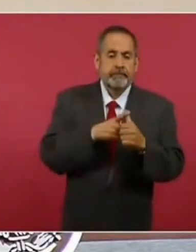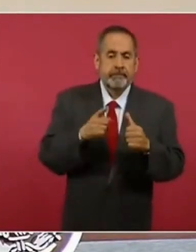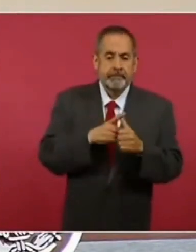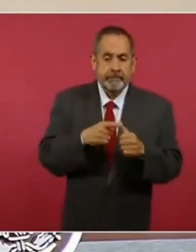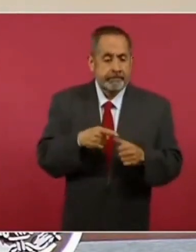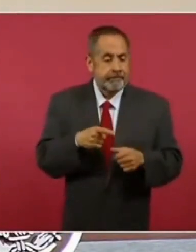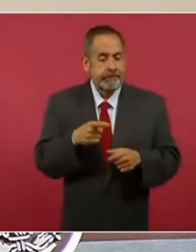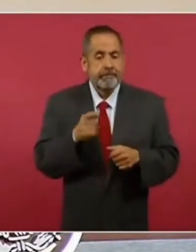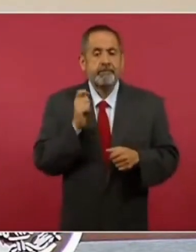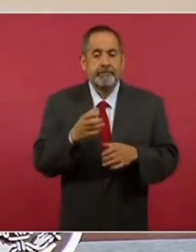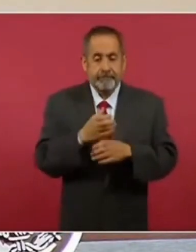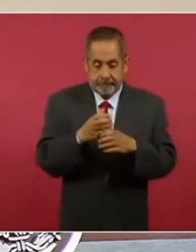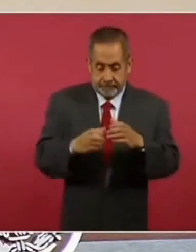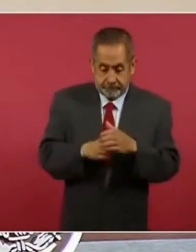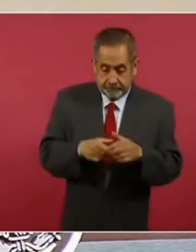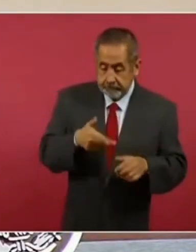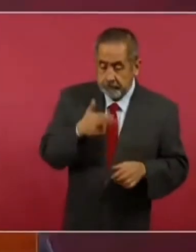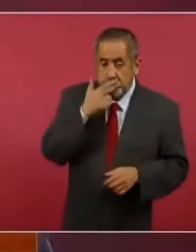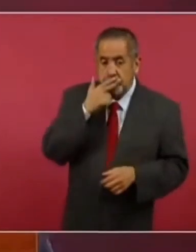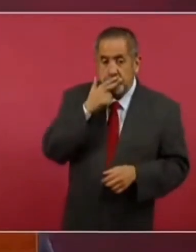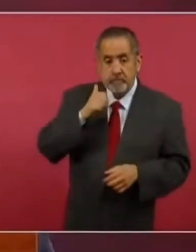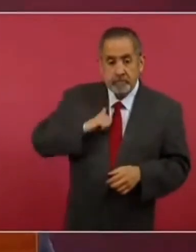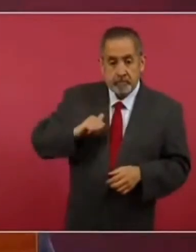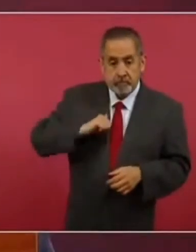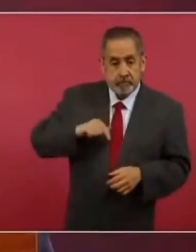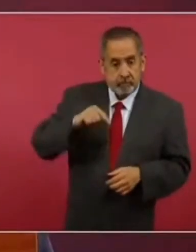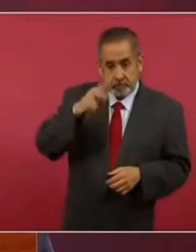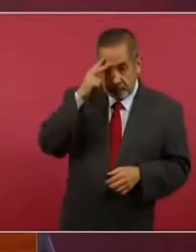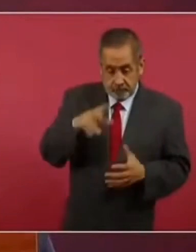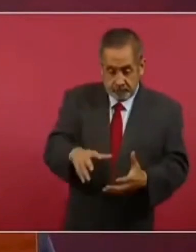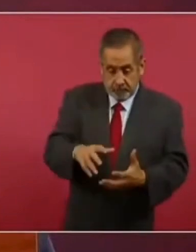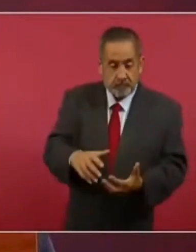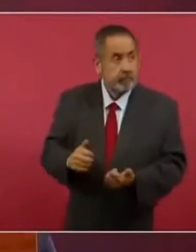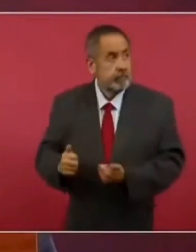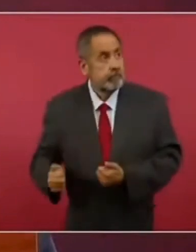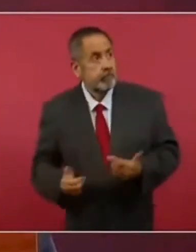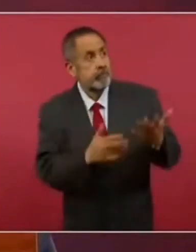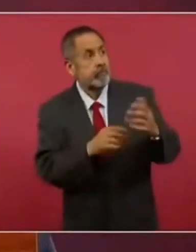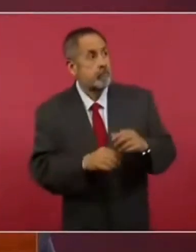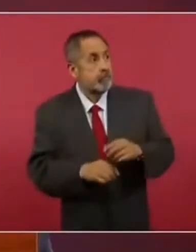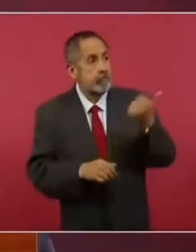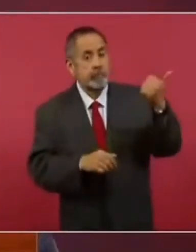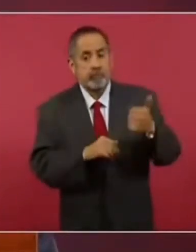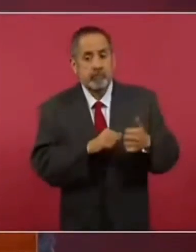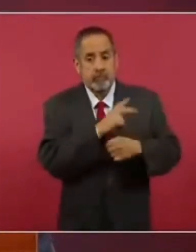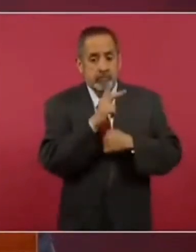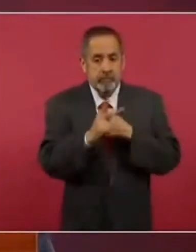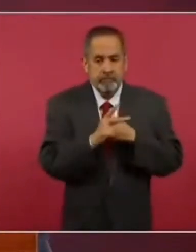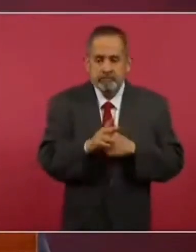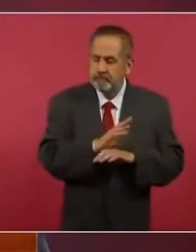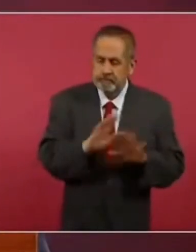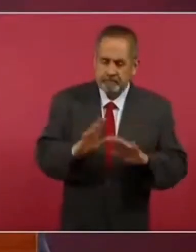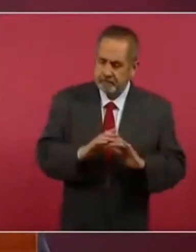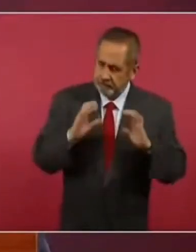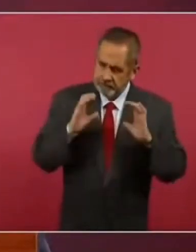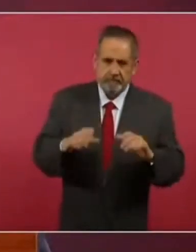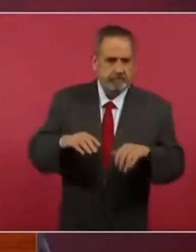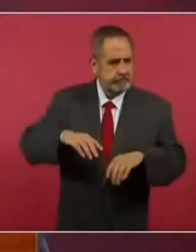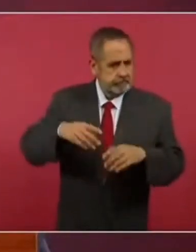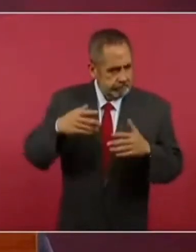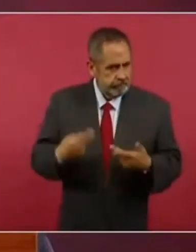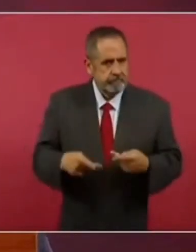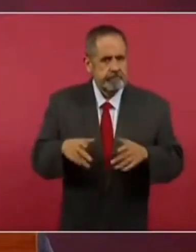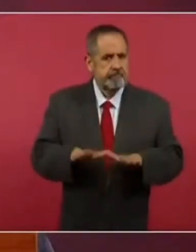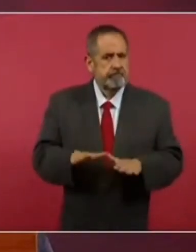los materiales arqueológicos, los objetos arqueológicos salgan del país. Tenemos también que reforzar